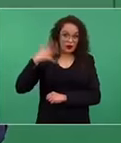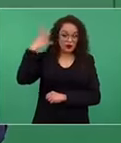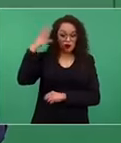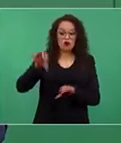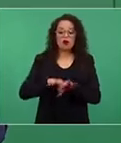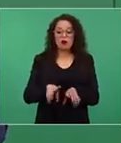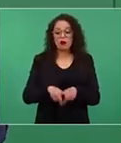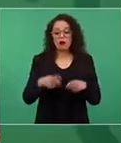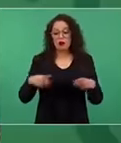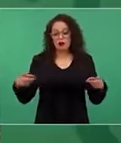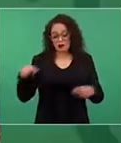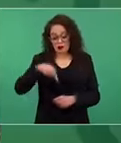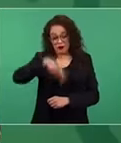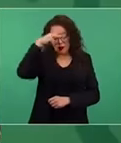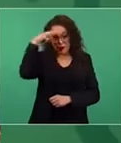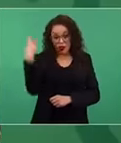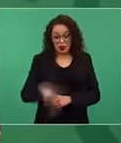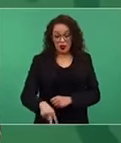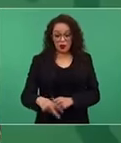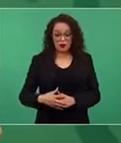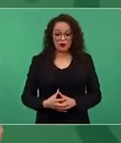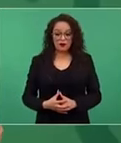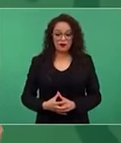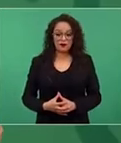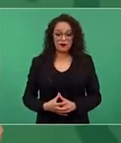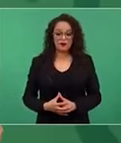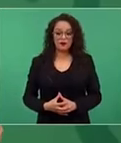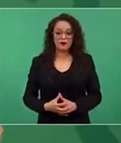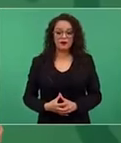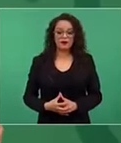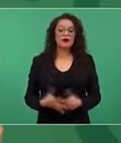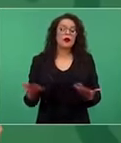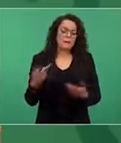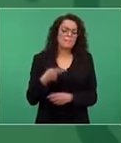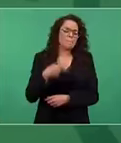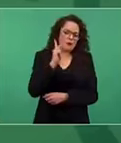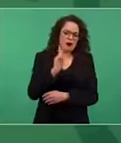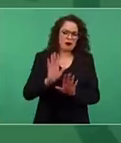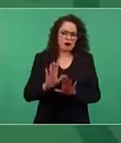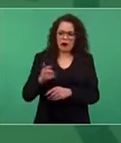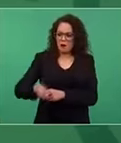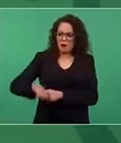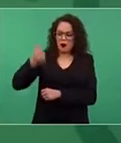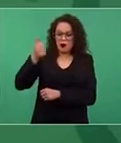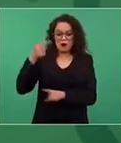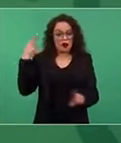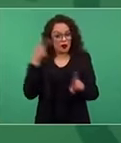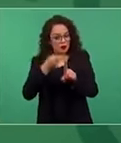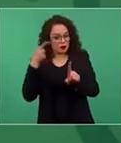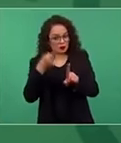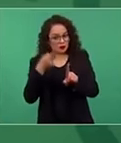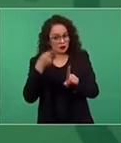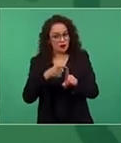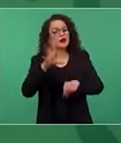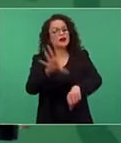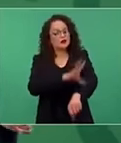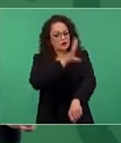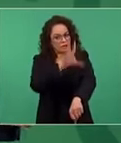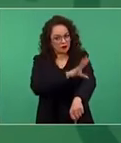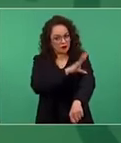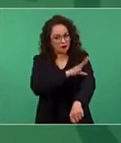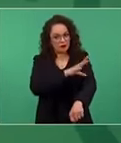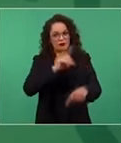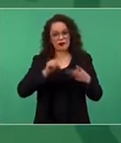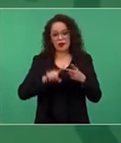del país. Pero primero vamos con la eléctrica y el